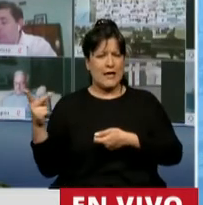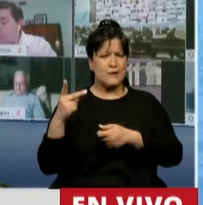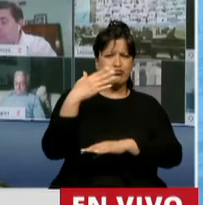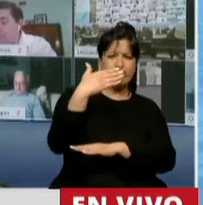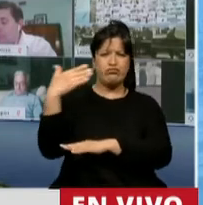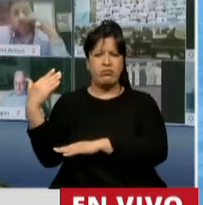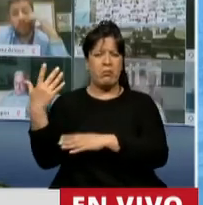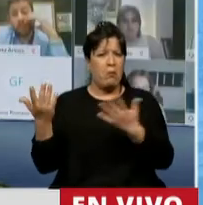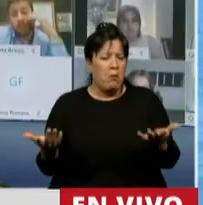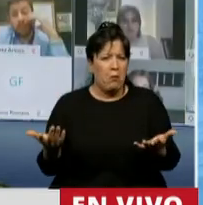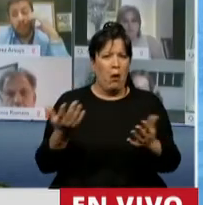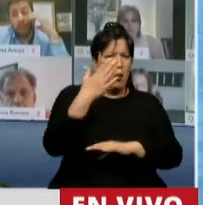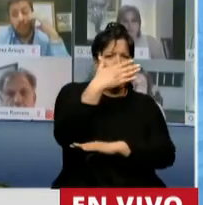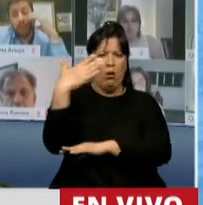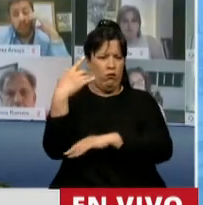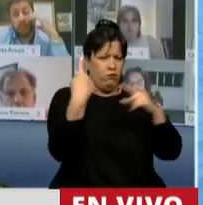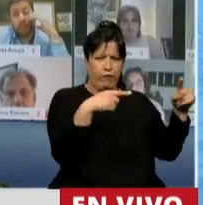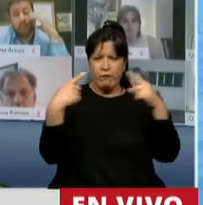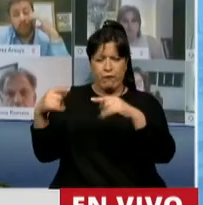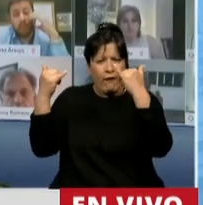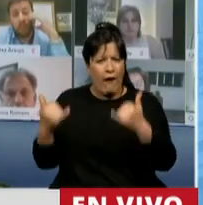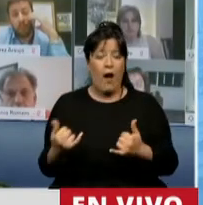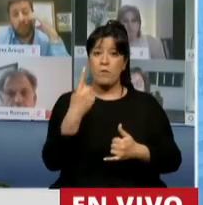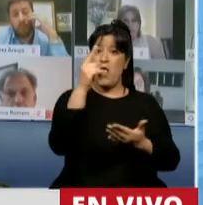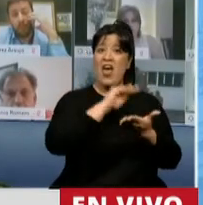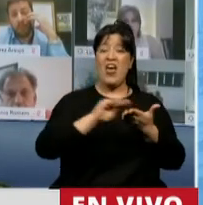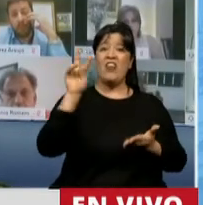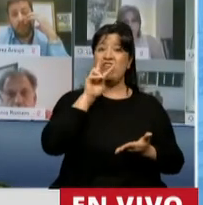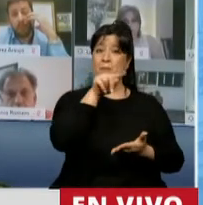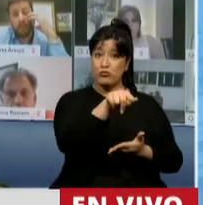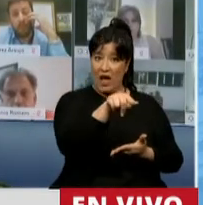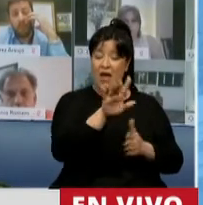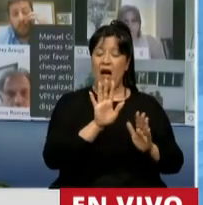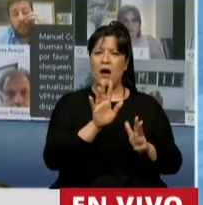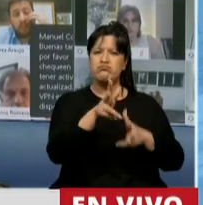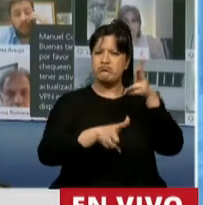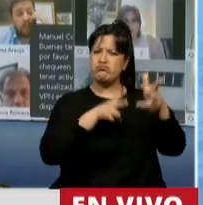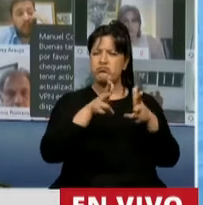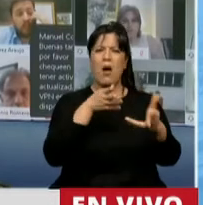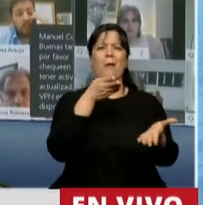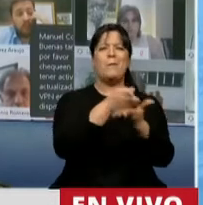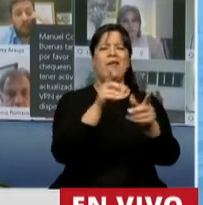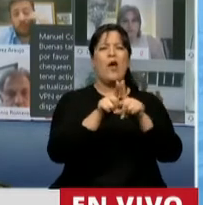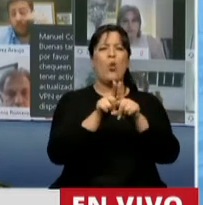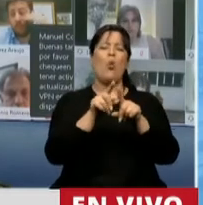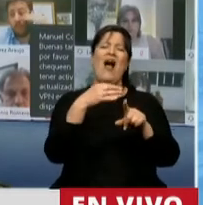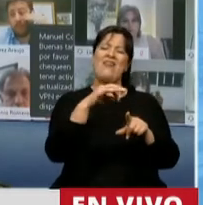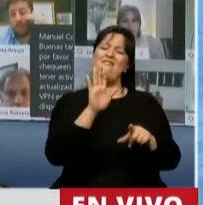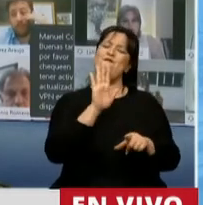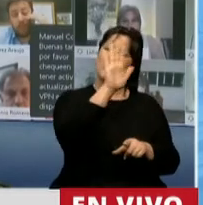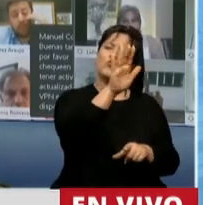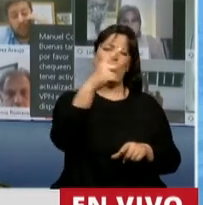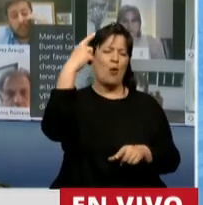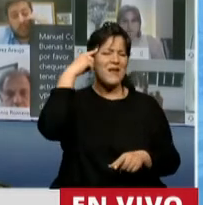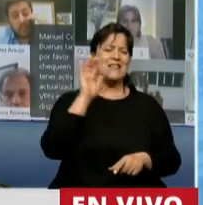notamos discursos absolutamente distintos. Una diputada preopinante pidiéndonos mirar para adelante, que no